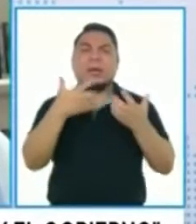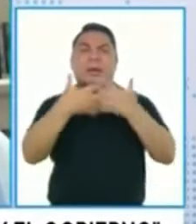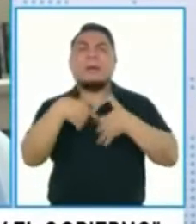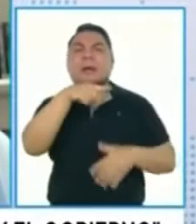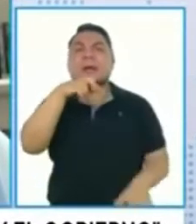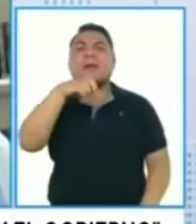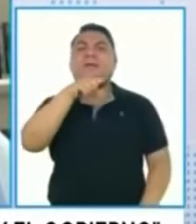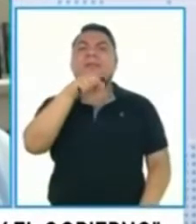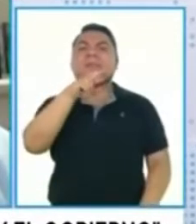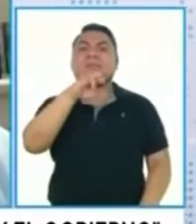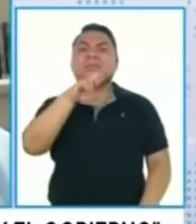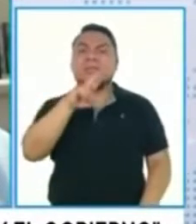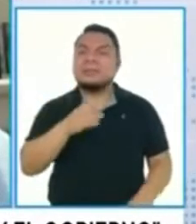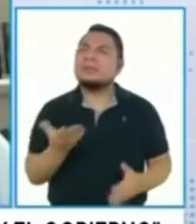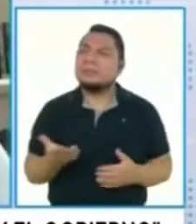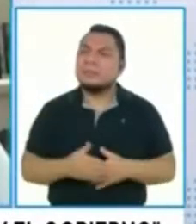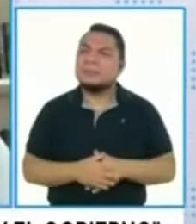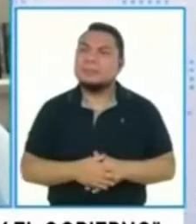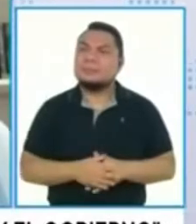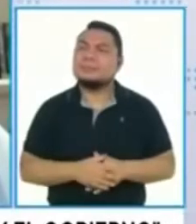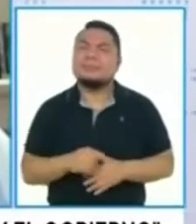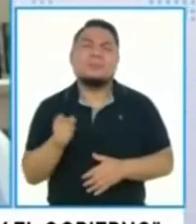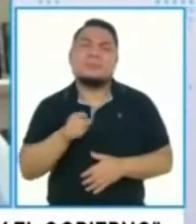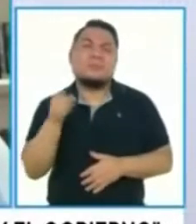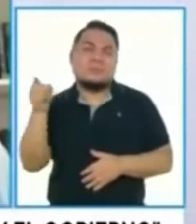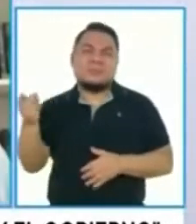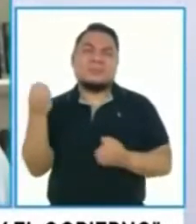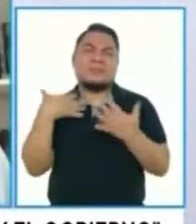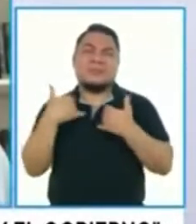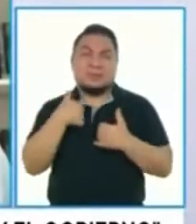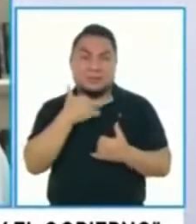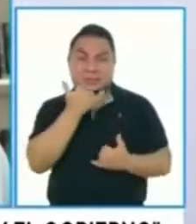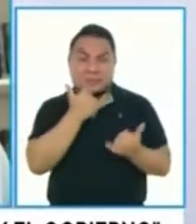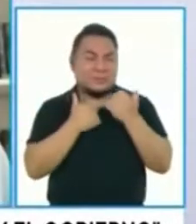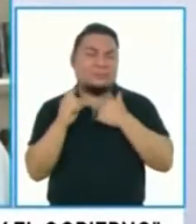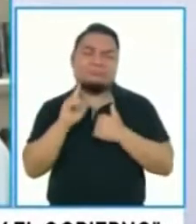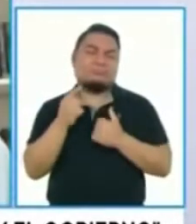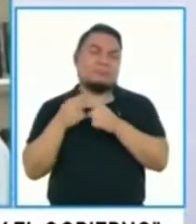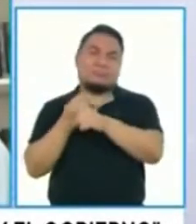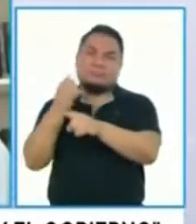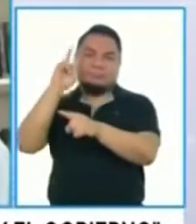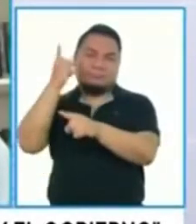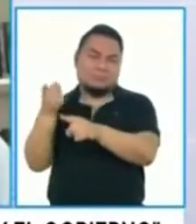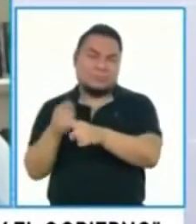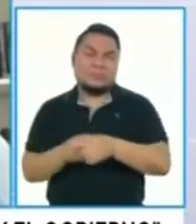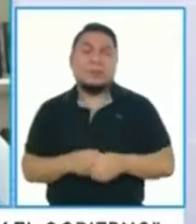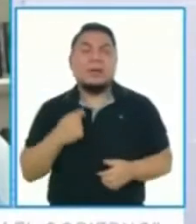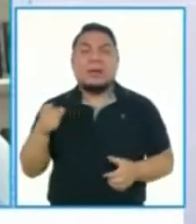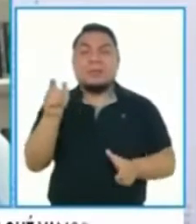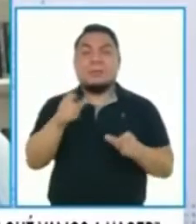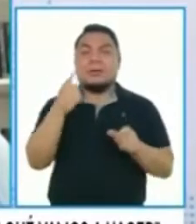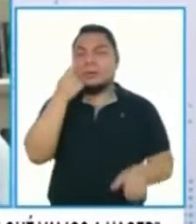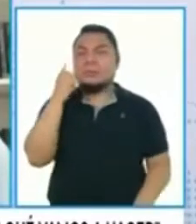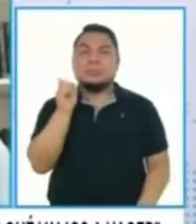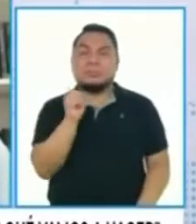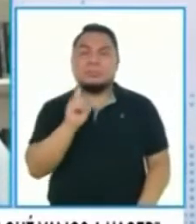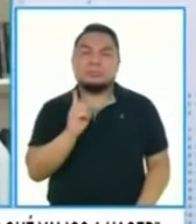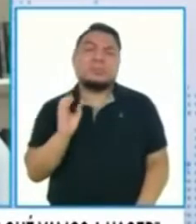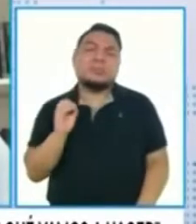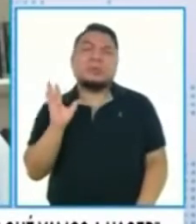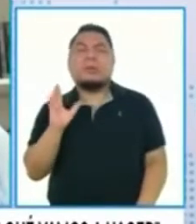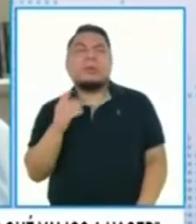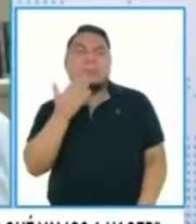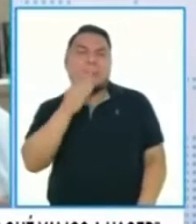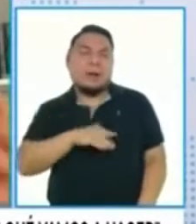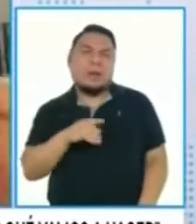Pfizer? No, no, no, eso es incorrecto. Eso es absolutamente incorrecto. es gente que probablemente no conoce, desconoce o lo hace de